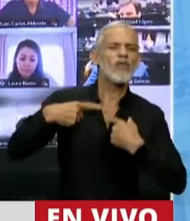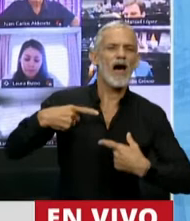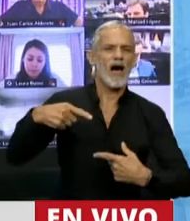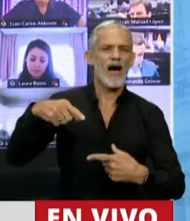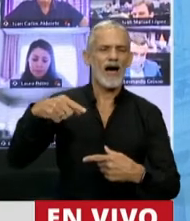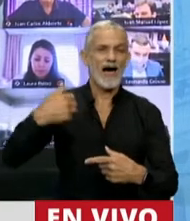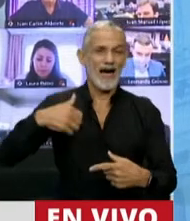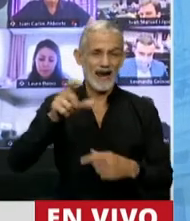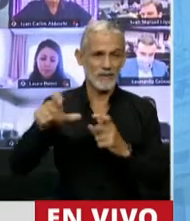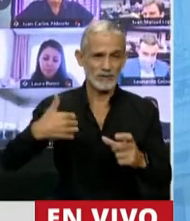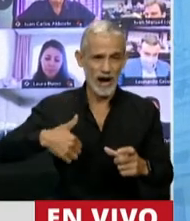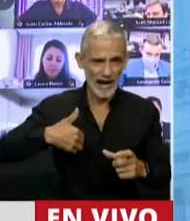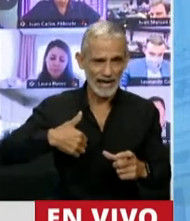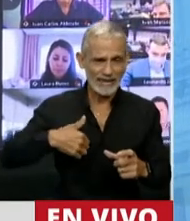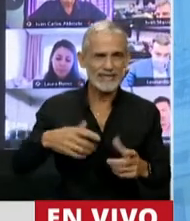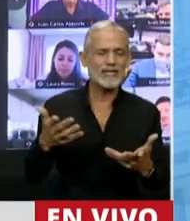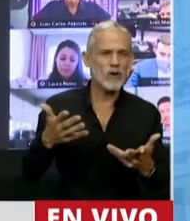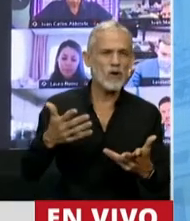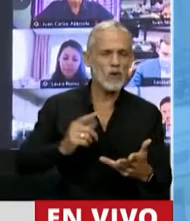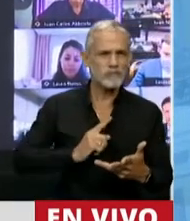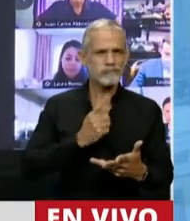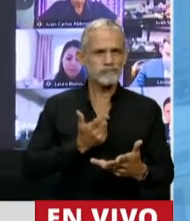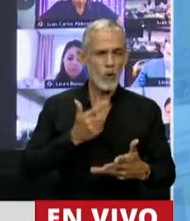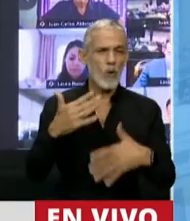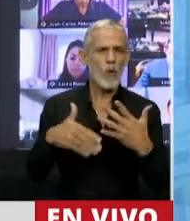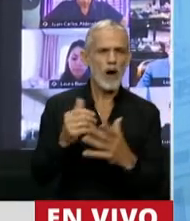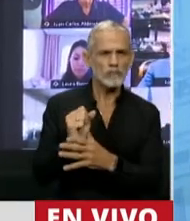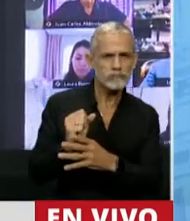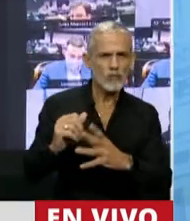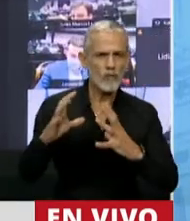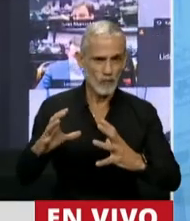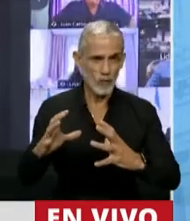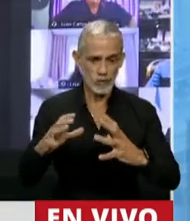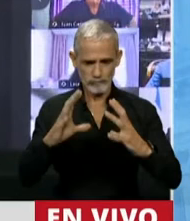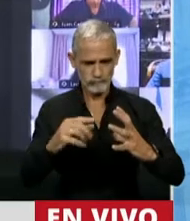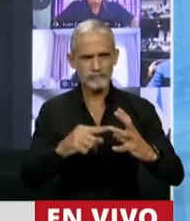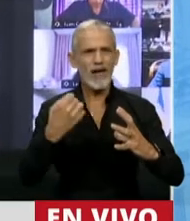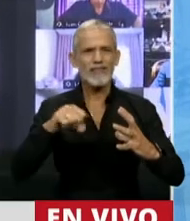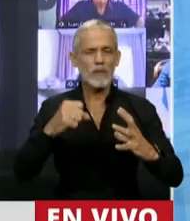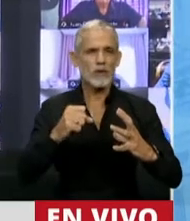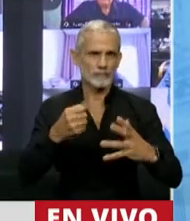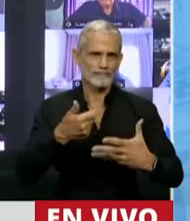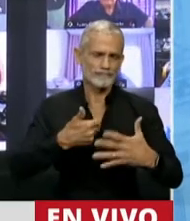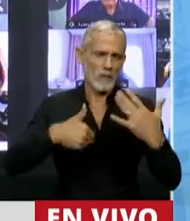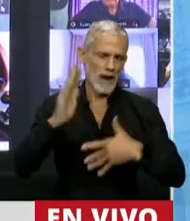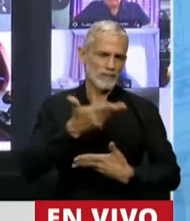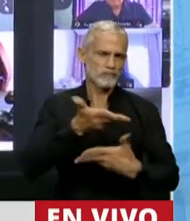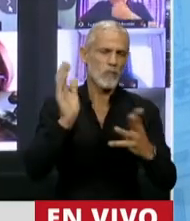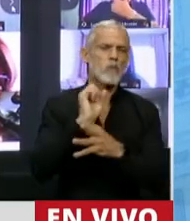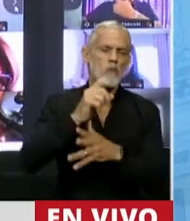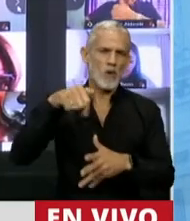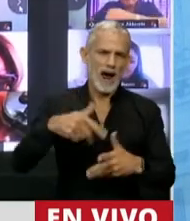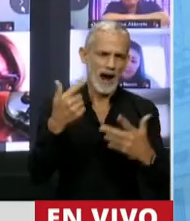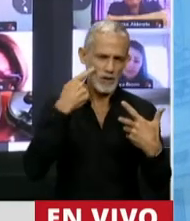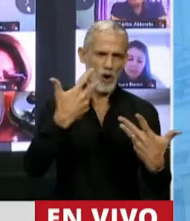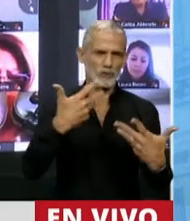argentinos jugando bien al fútbol, fútbol que es el deporte popular más importante en